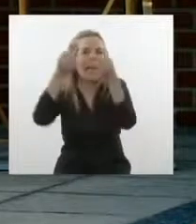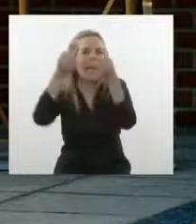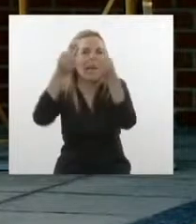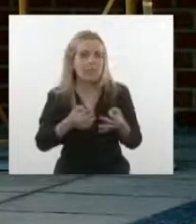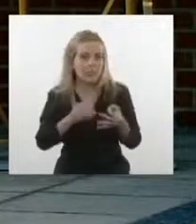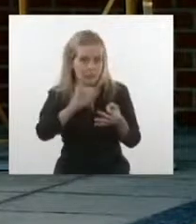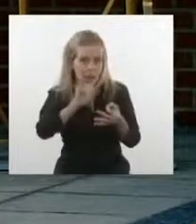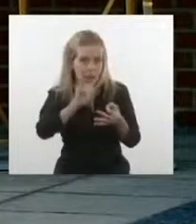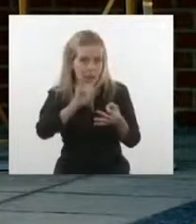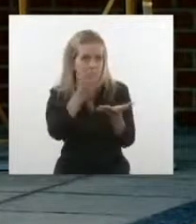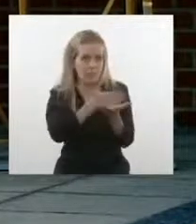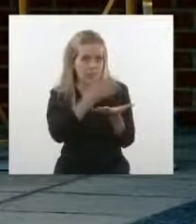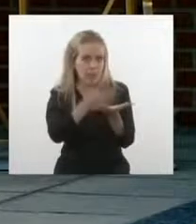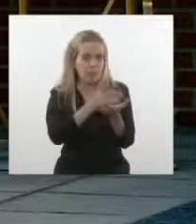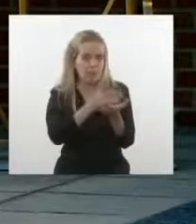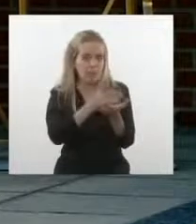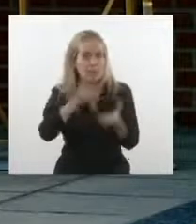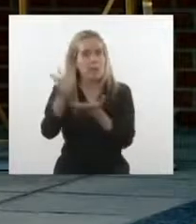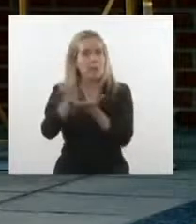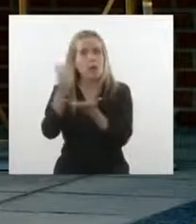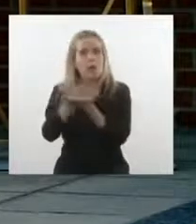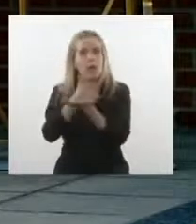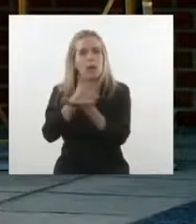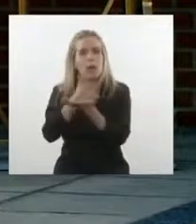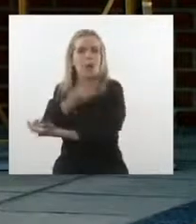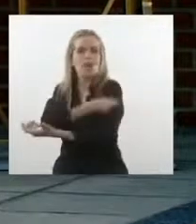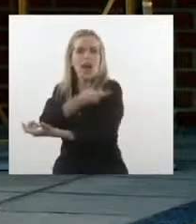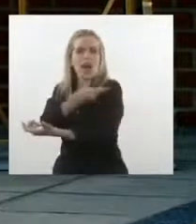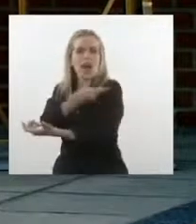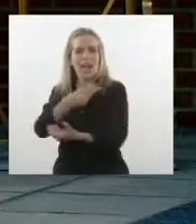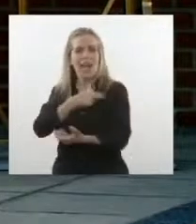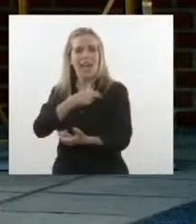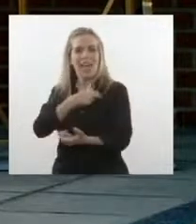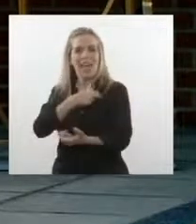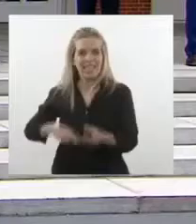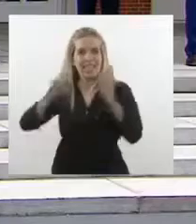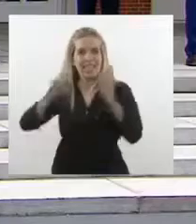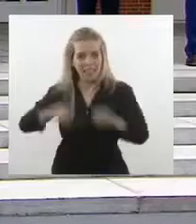la producción de la vacuna de Sinopharm de China.